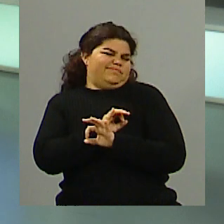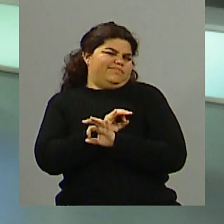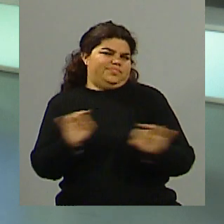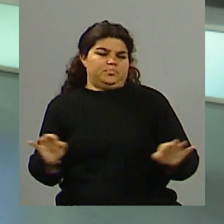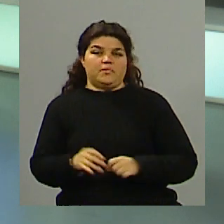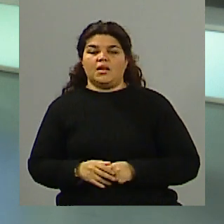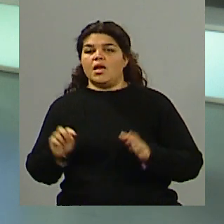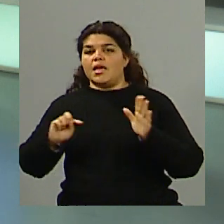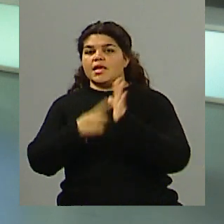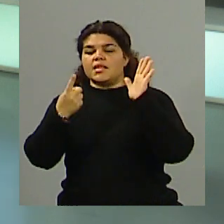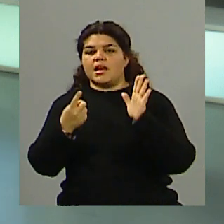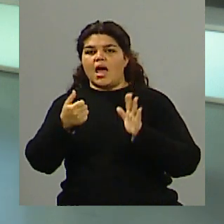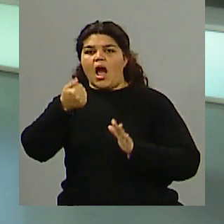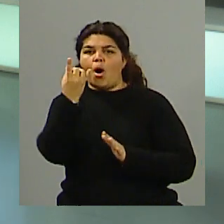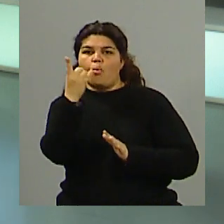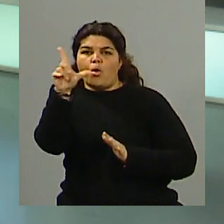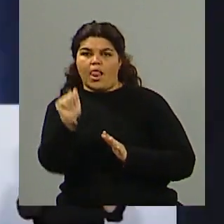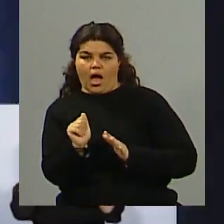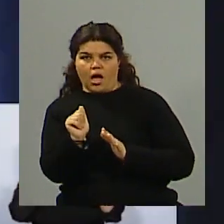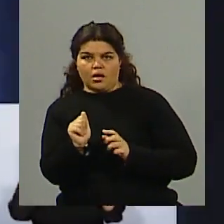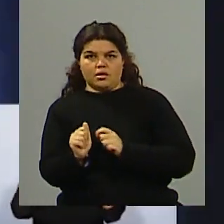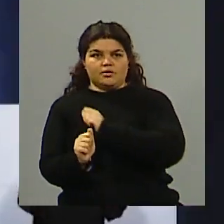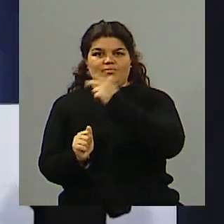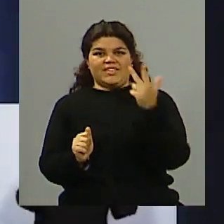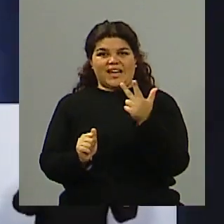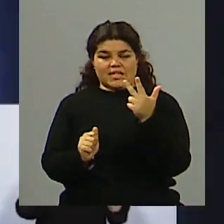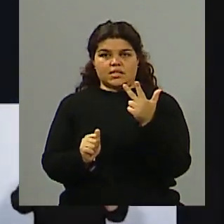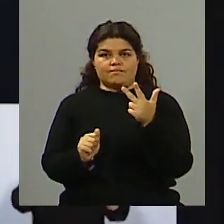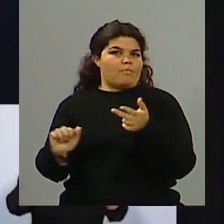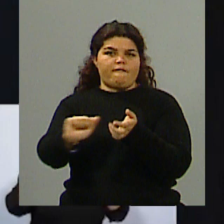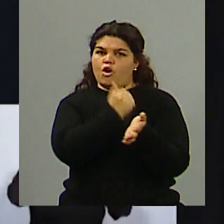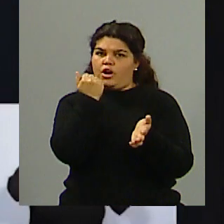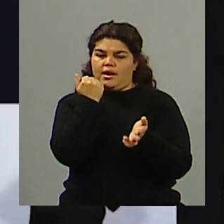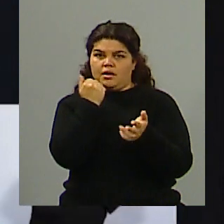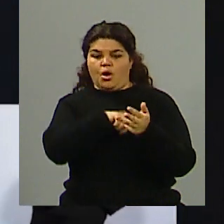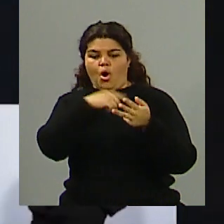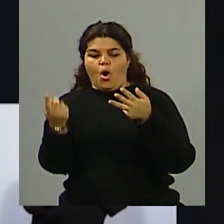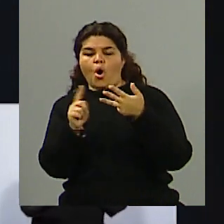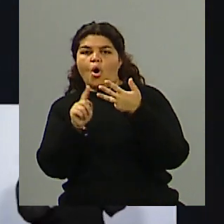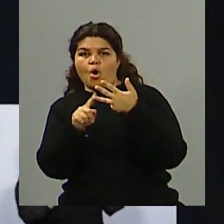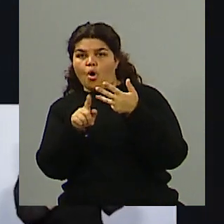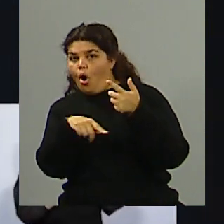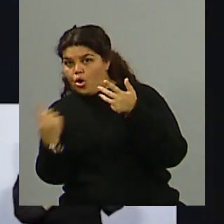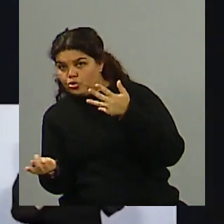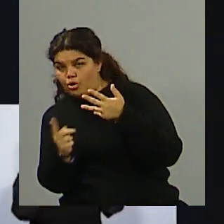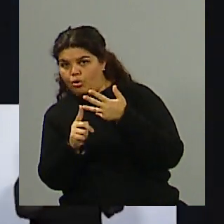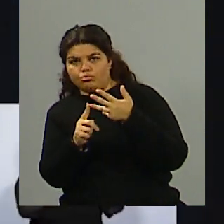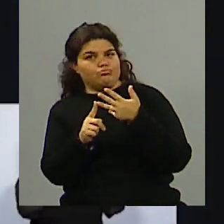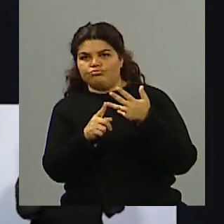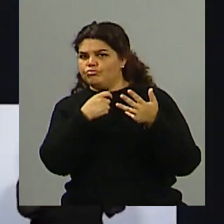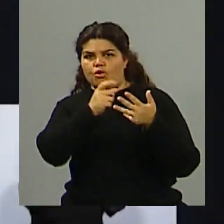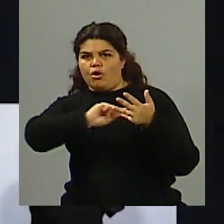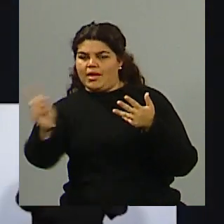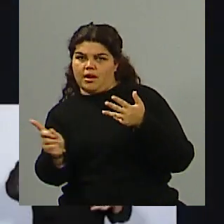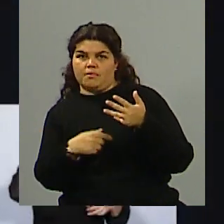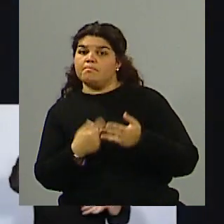cuatro candidatos, tres quieren erradicarlo, uno no, pero sí hablan de transformación del ítem aula, ¿sí?